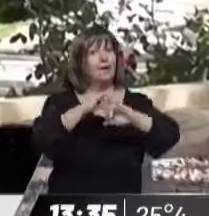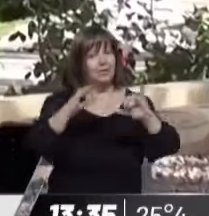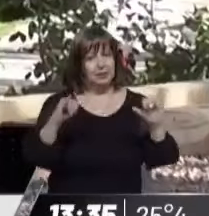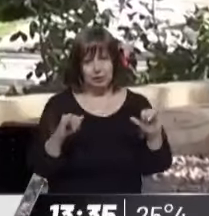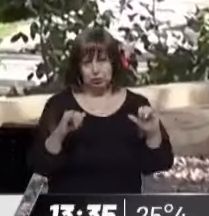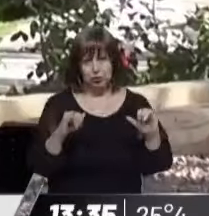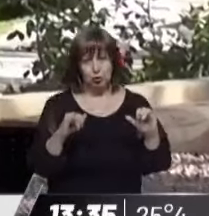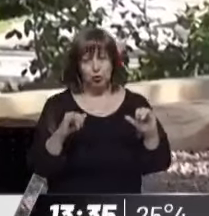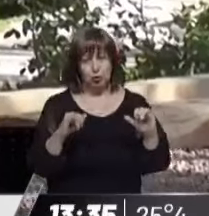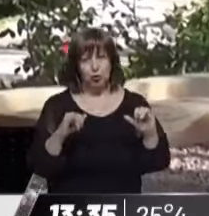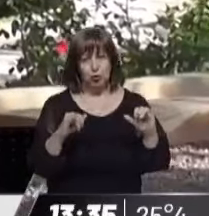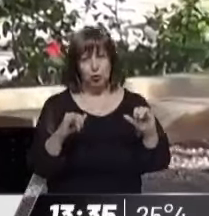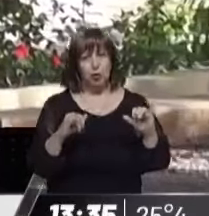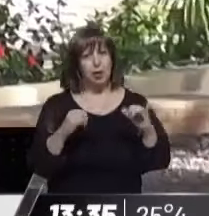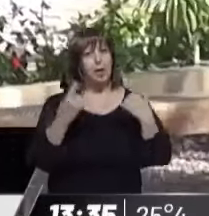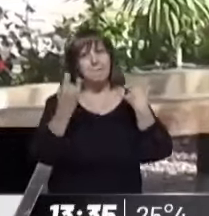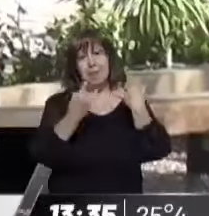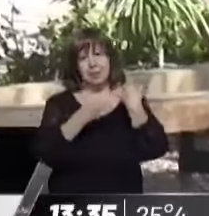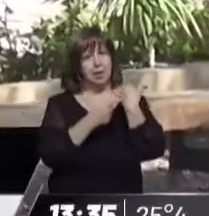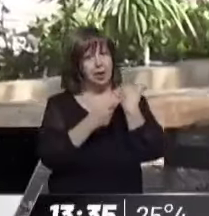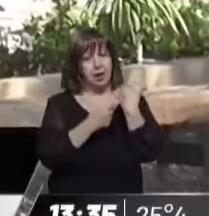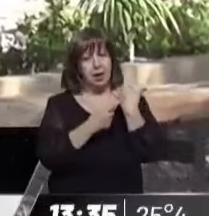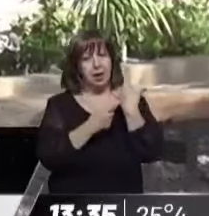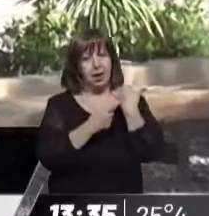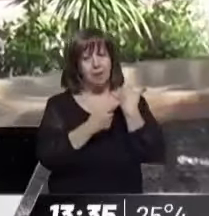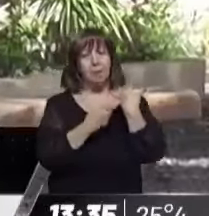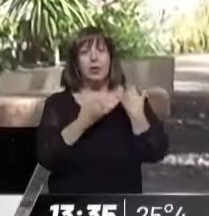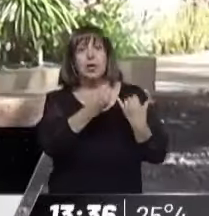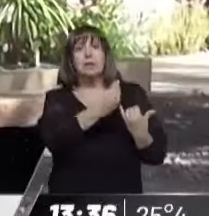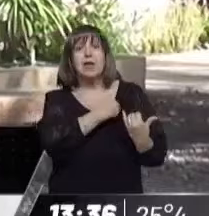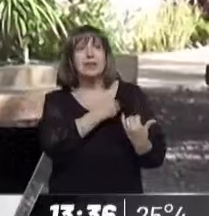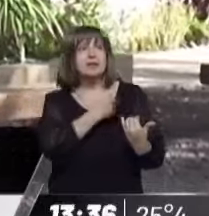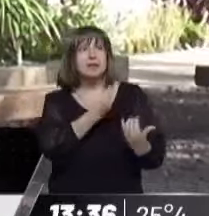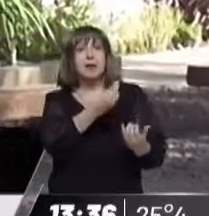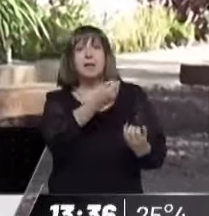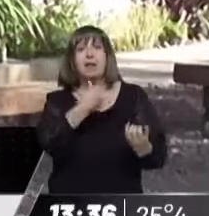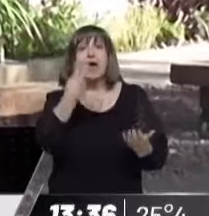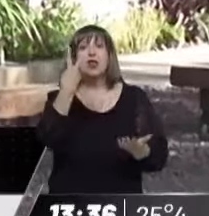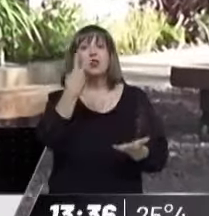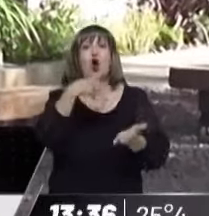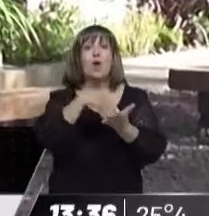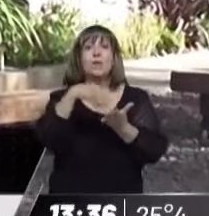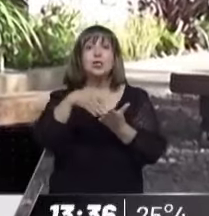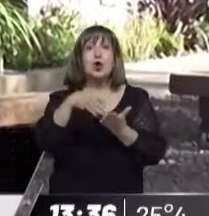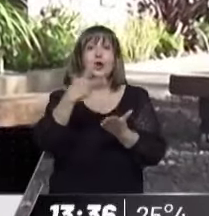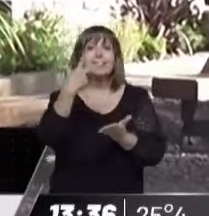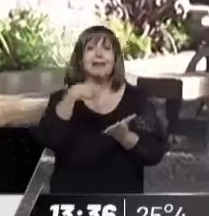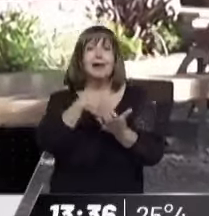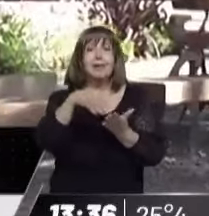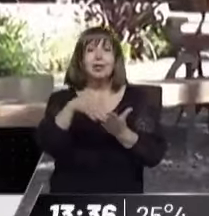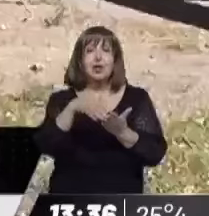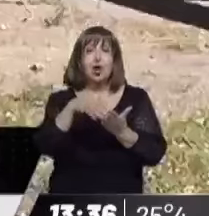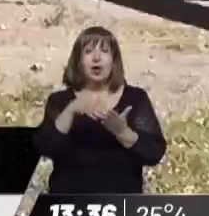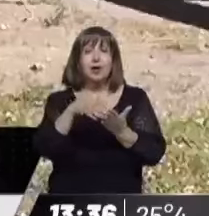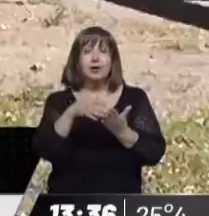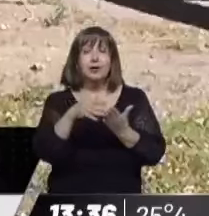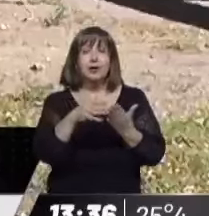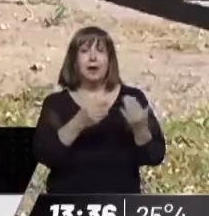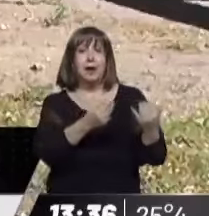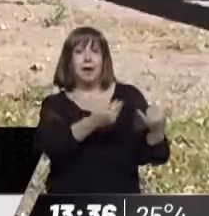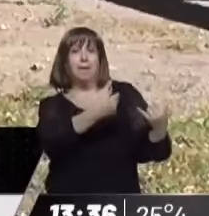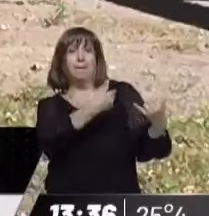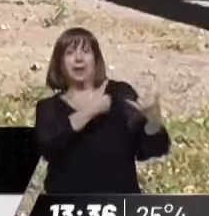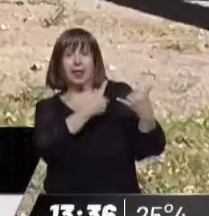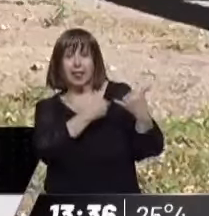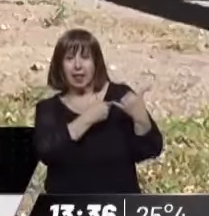desconoce todo este tipo de cosas y frente a una suma atractiva de dinero y uno a veces larga datos que no corresponden. Pero el gancho